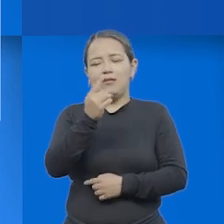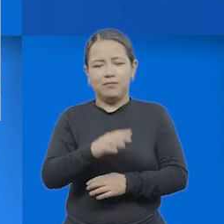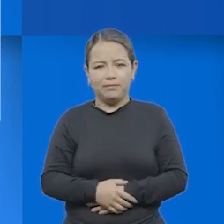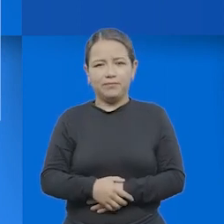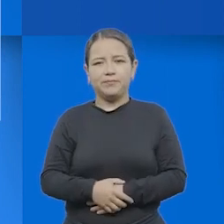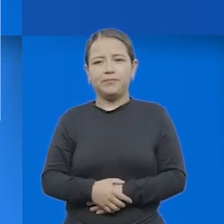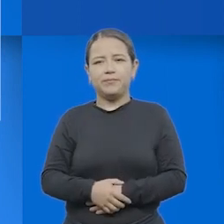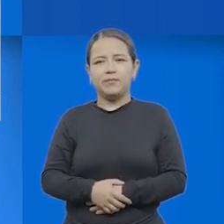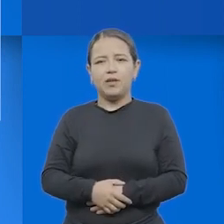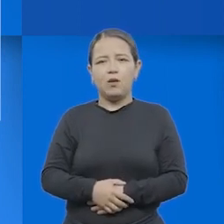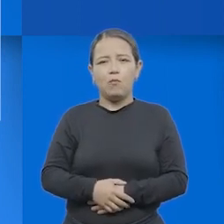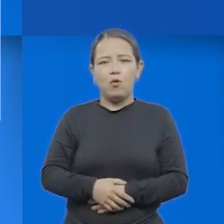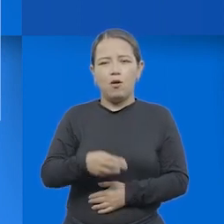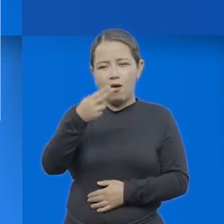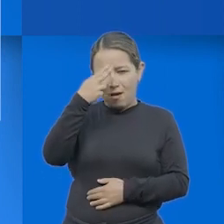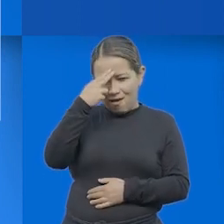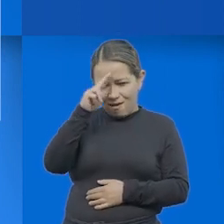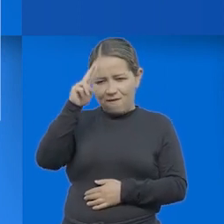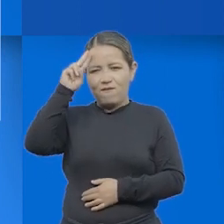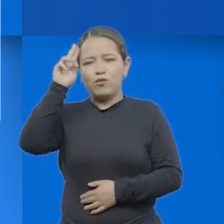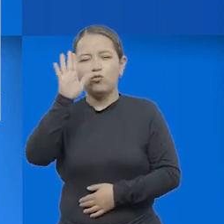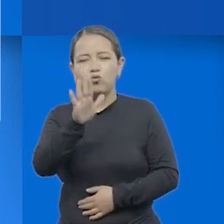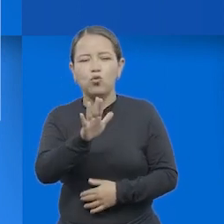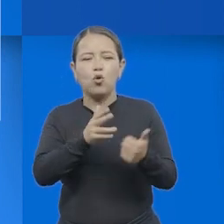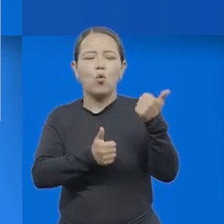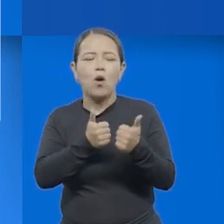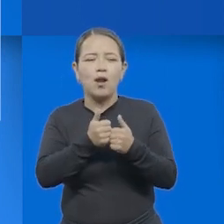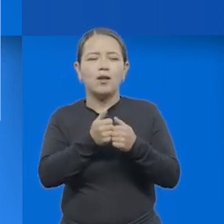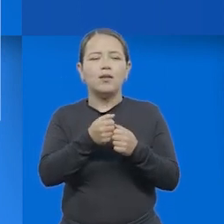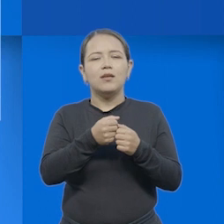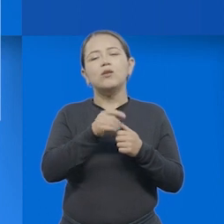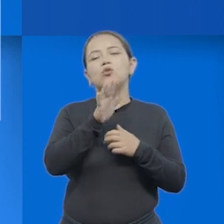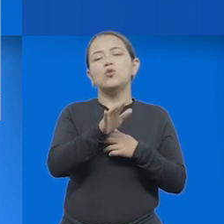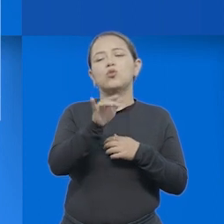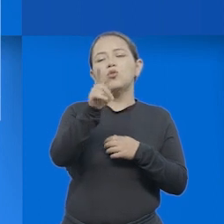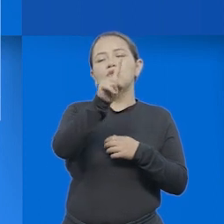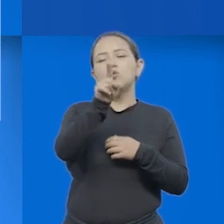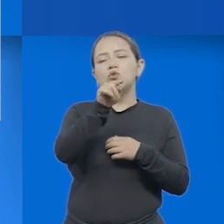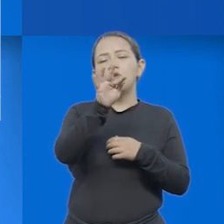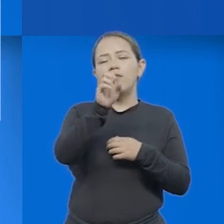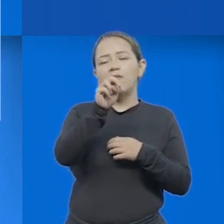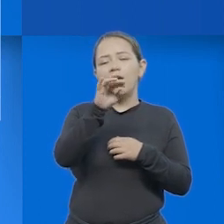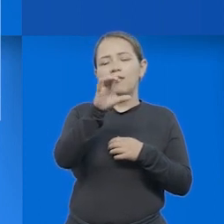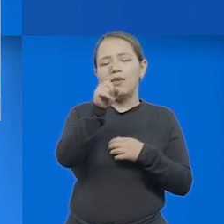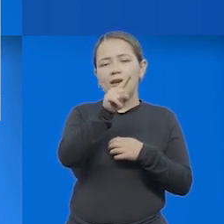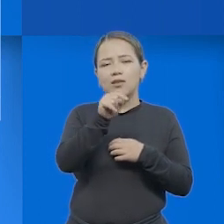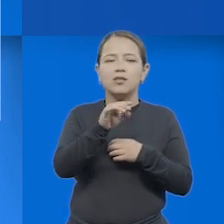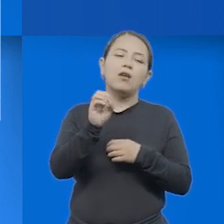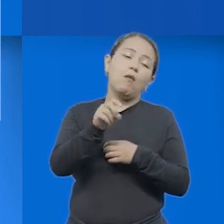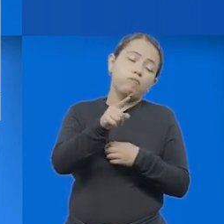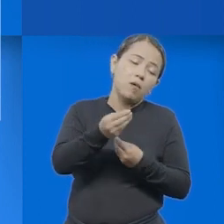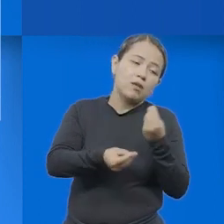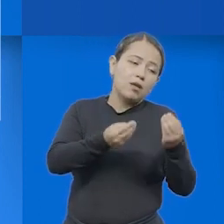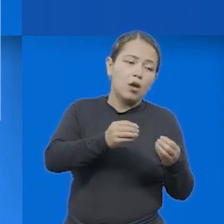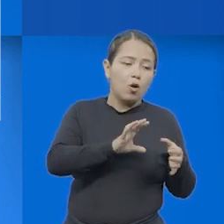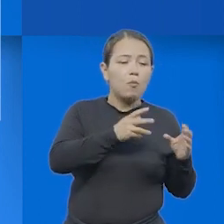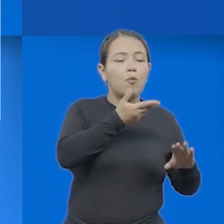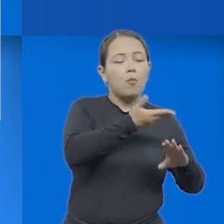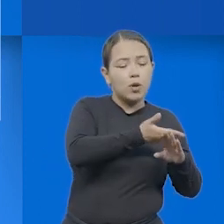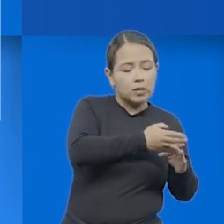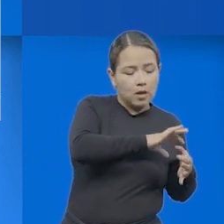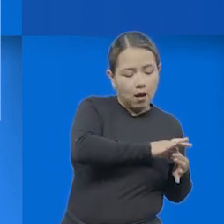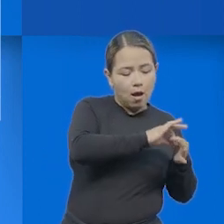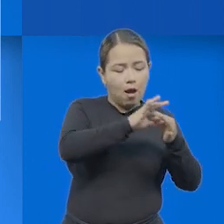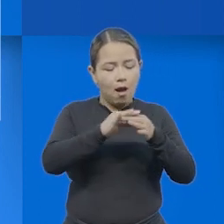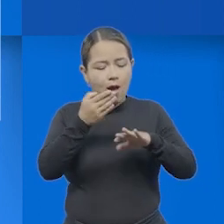globales. Dentro de las inferencias textuales encontramos las sintácticas y referenciales que conectan una proposición